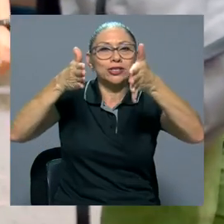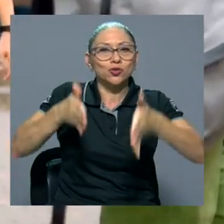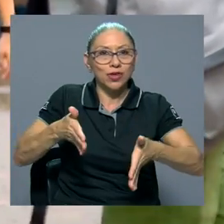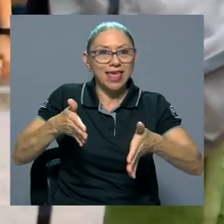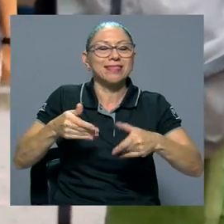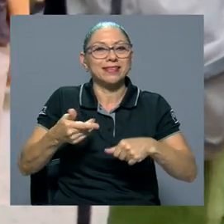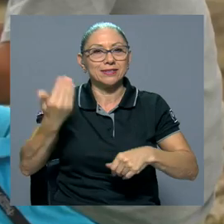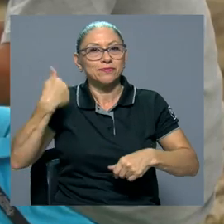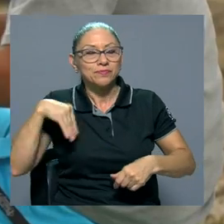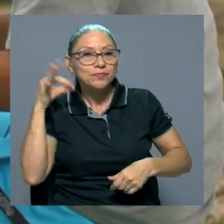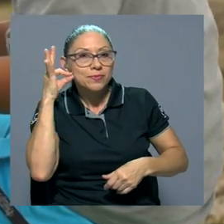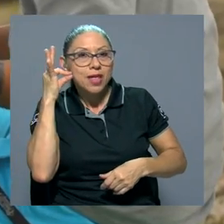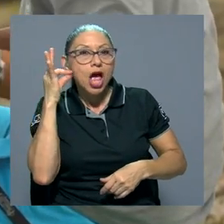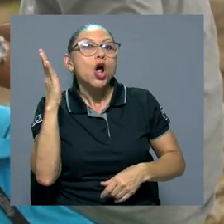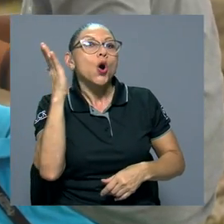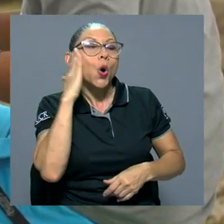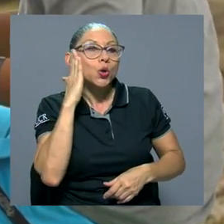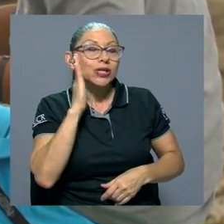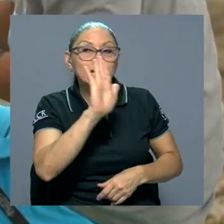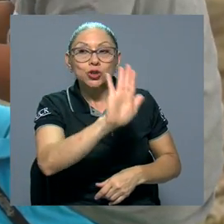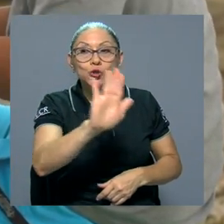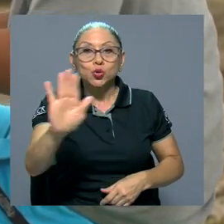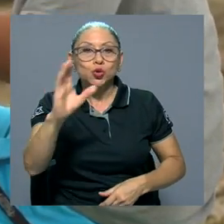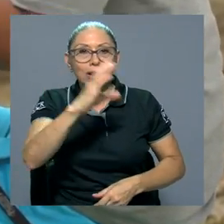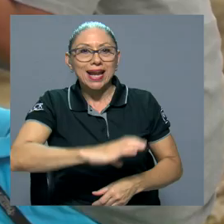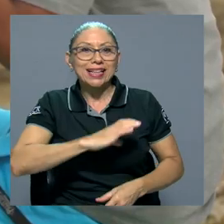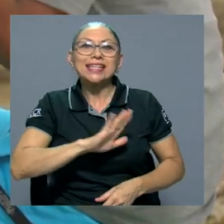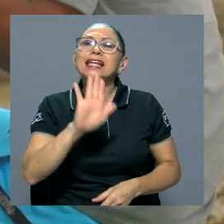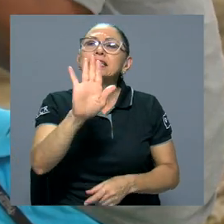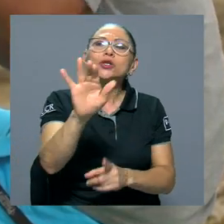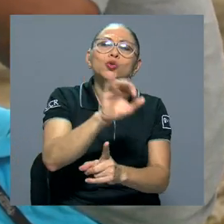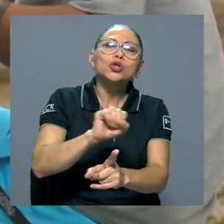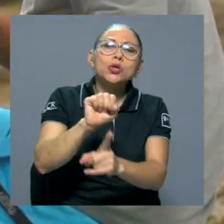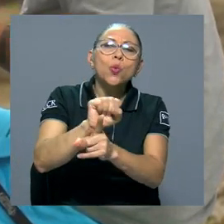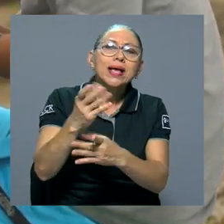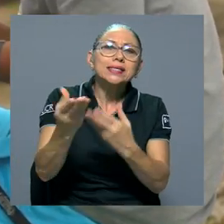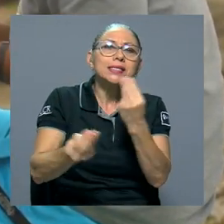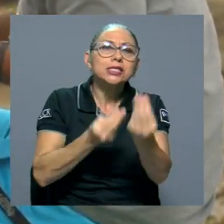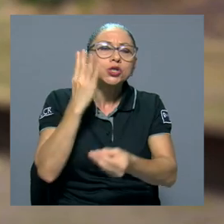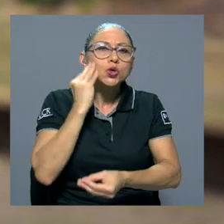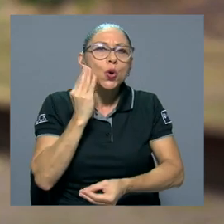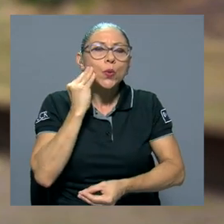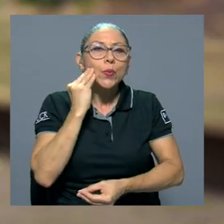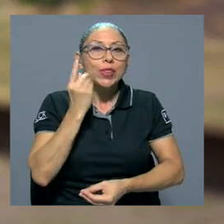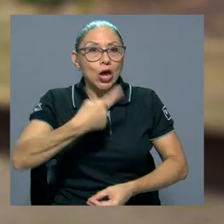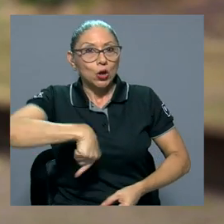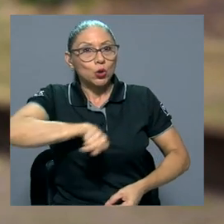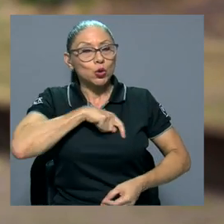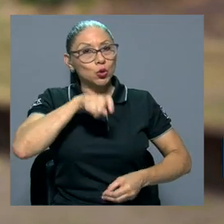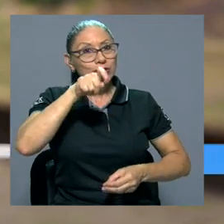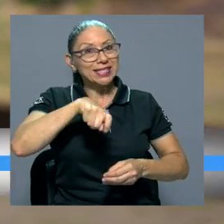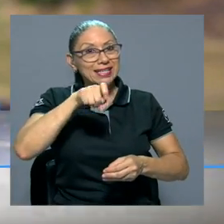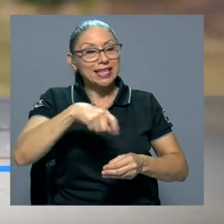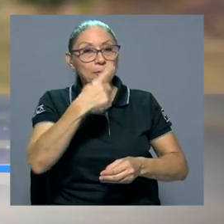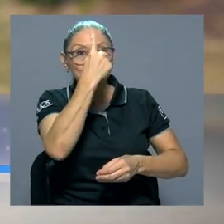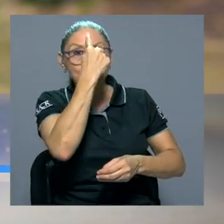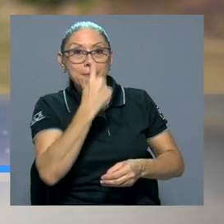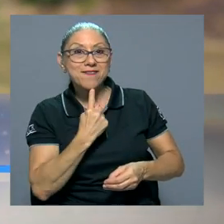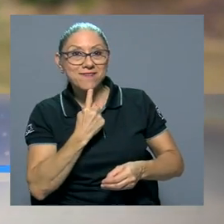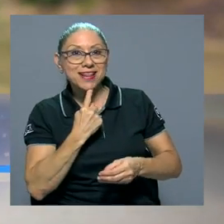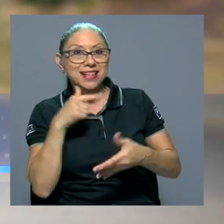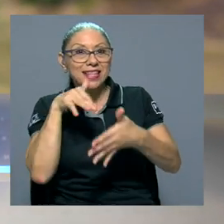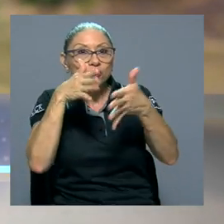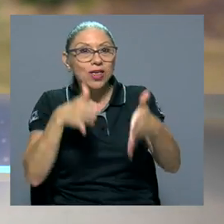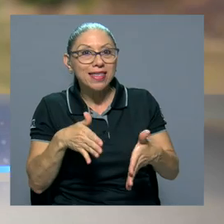estudiantes para conocer sus características y realidades. Necesitamos generar un perfil estudiantil a través de una